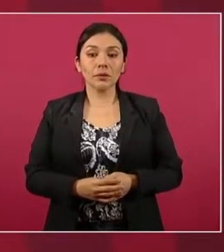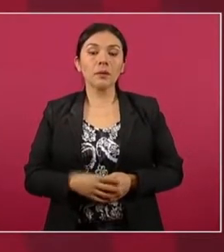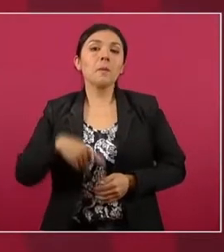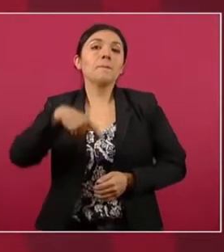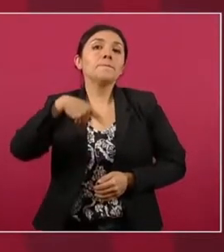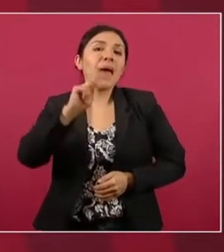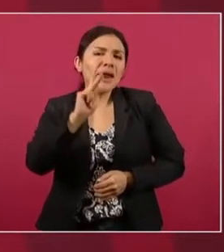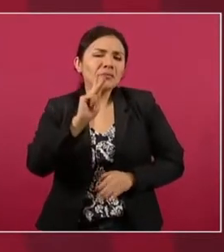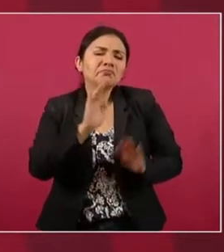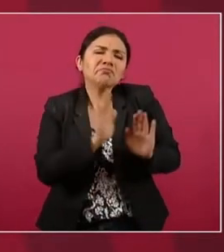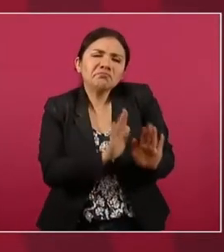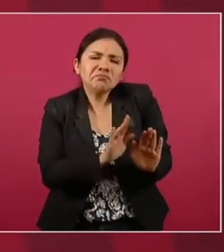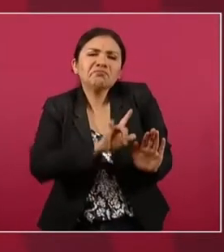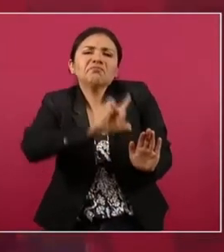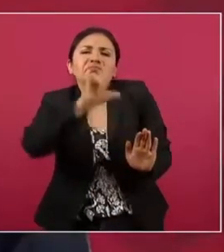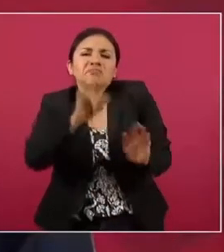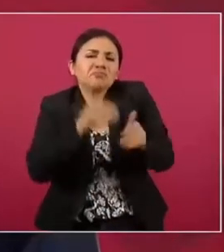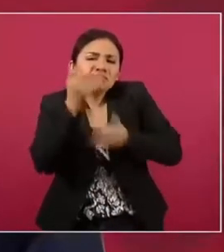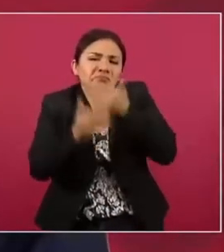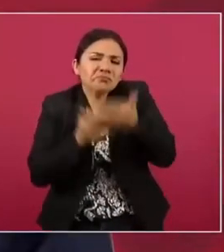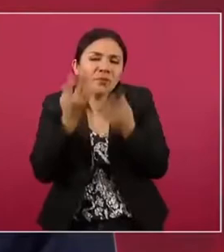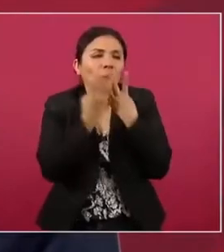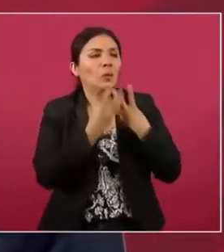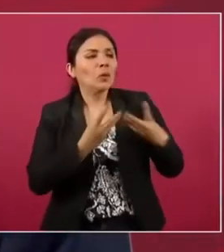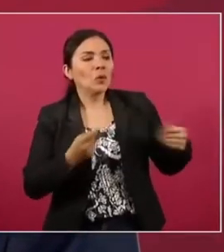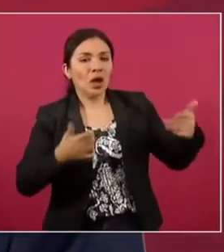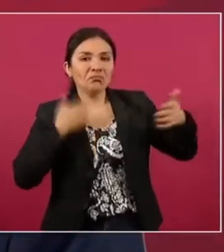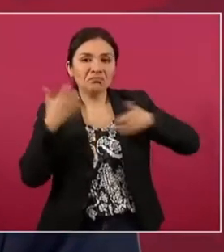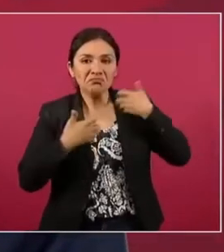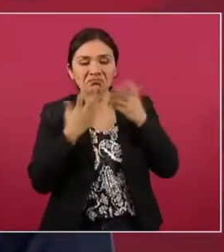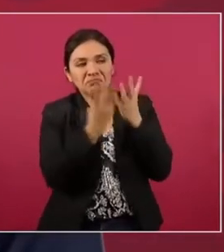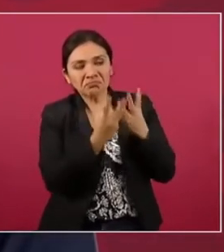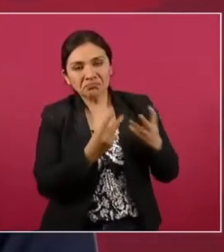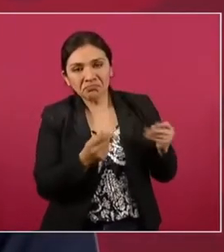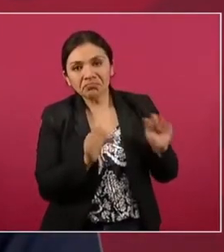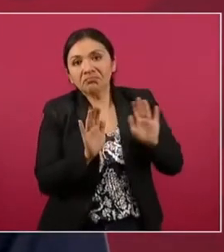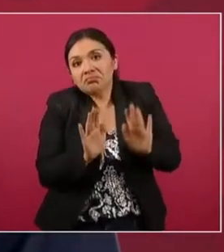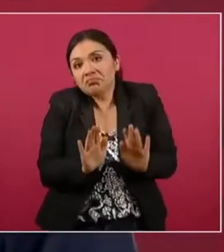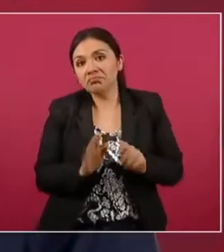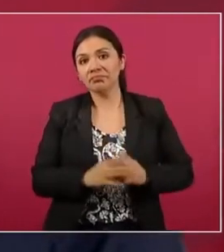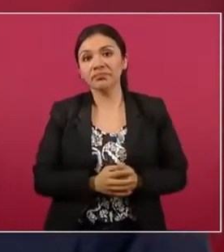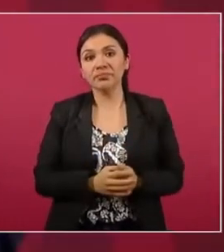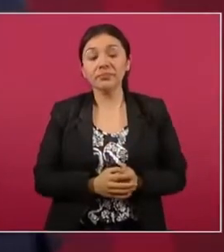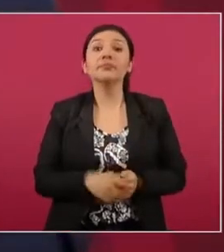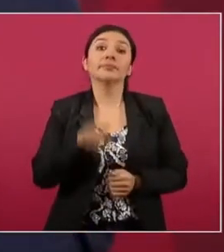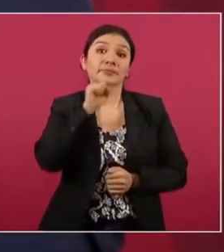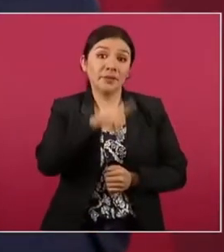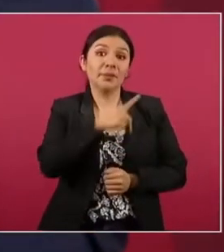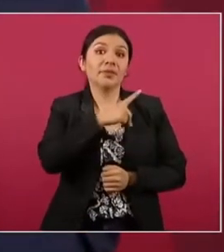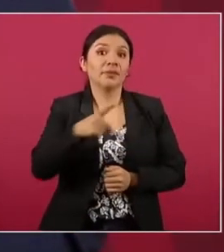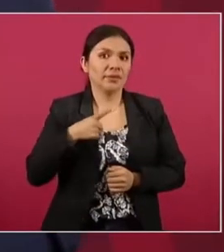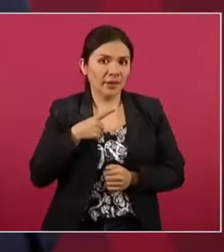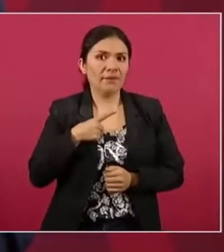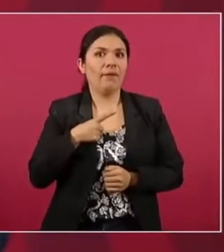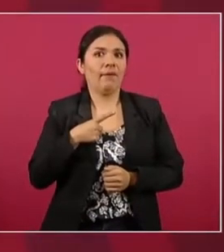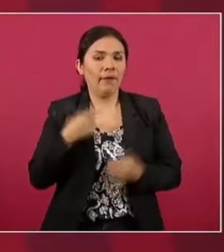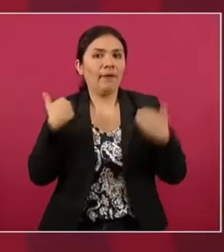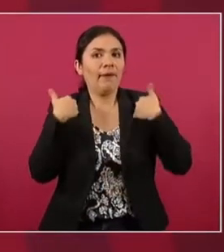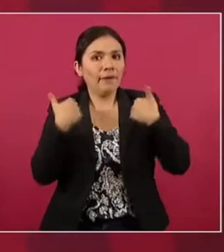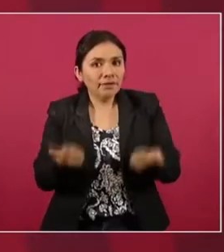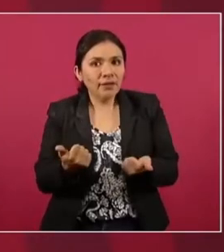se les va a pasar y además tenemos que ser correspondidos.